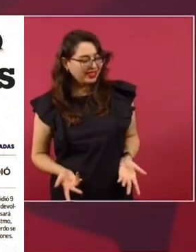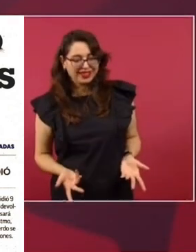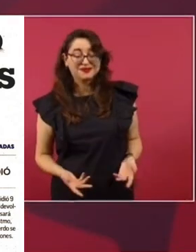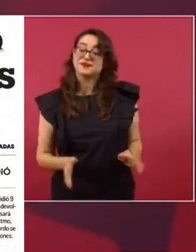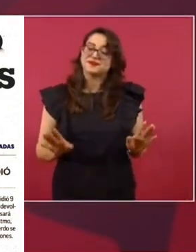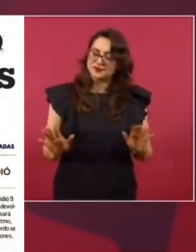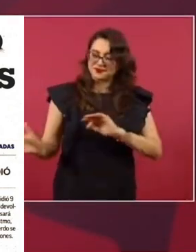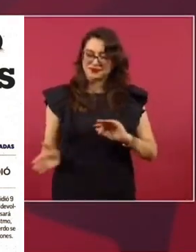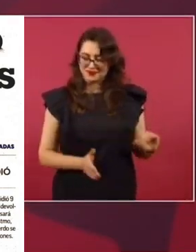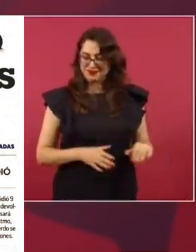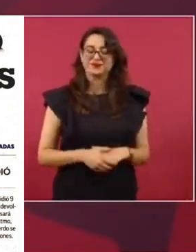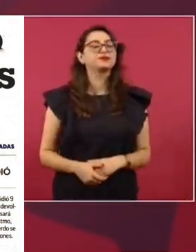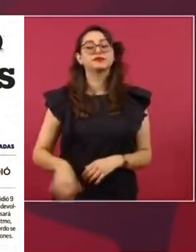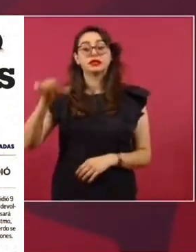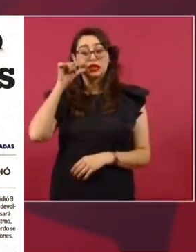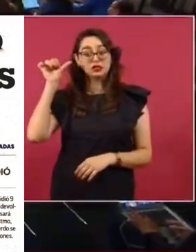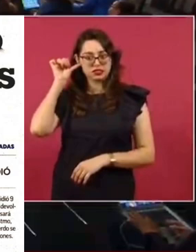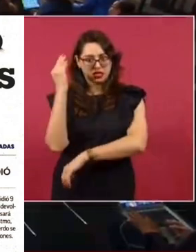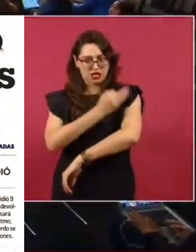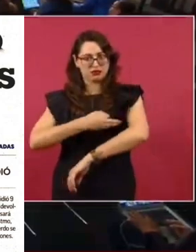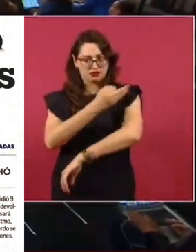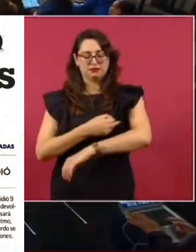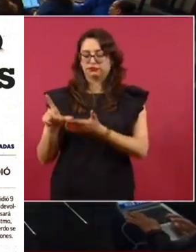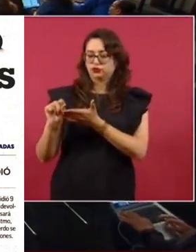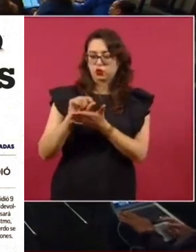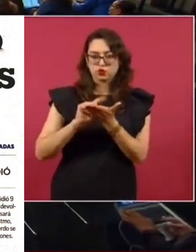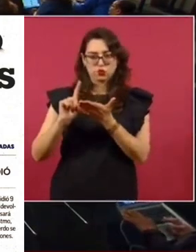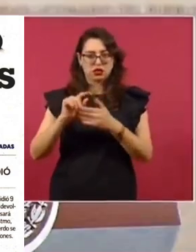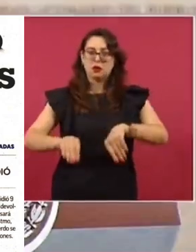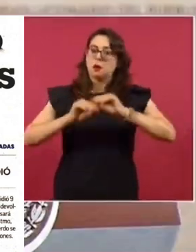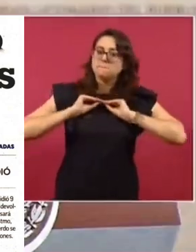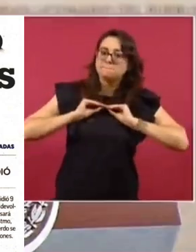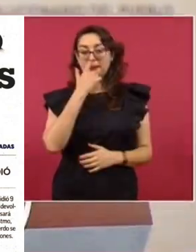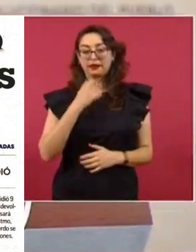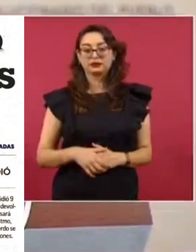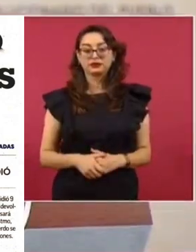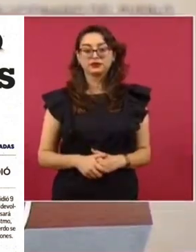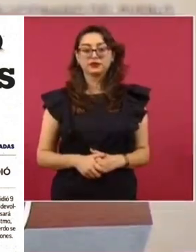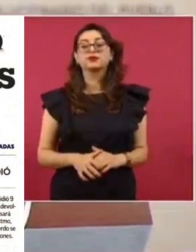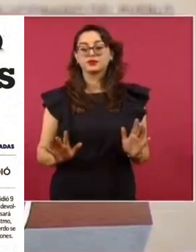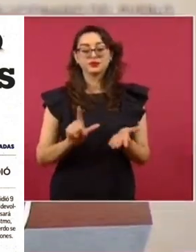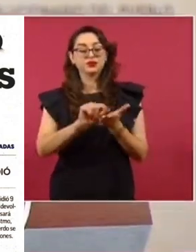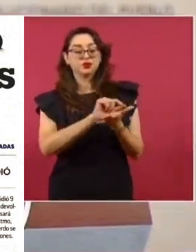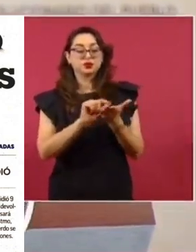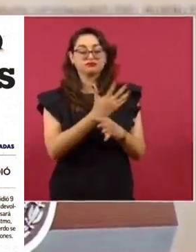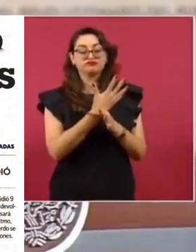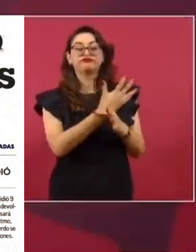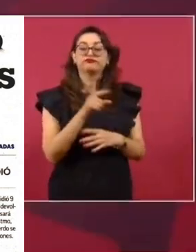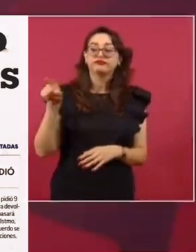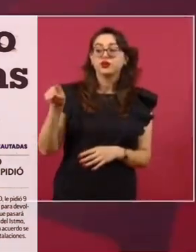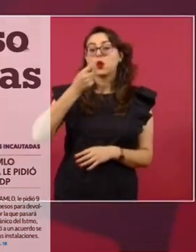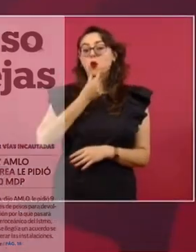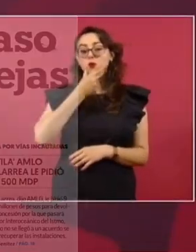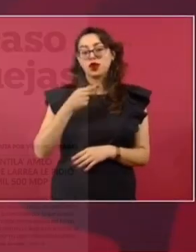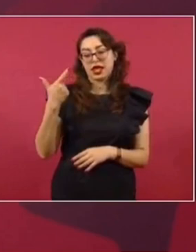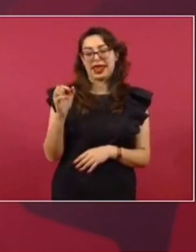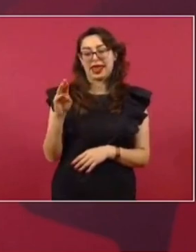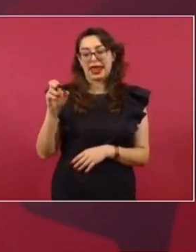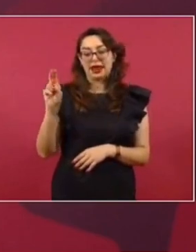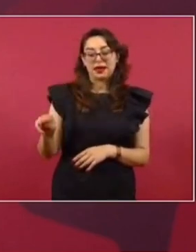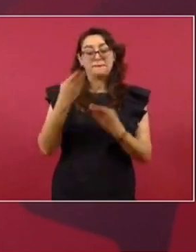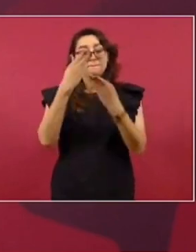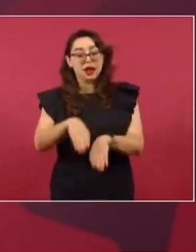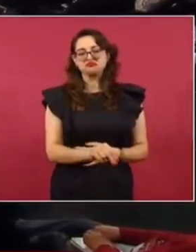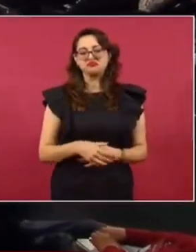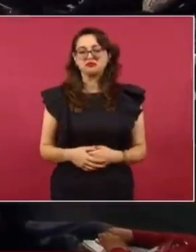sale un tuit. ¿No lo pones? ¡Producción! Ya no iba a comprar el Grupo